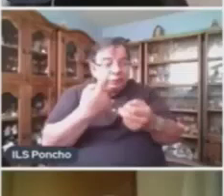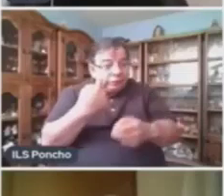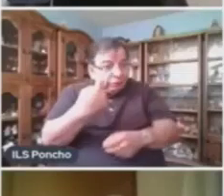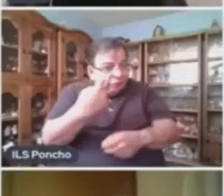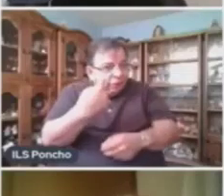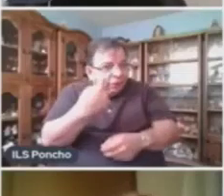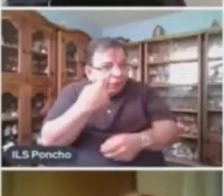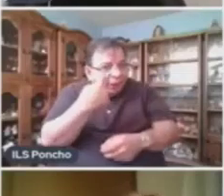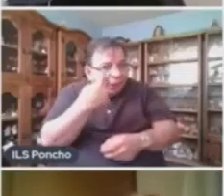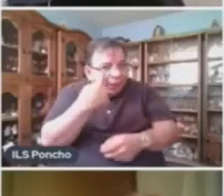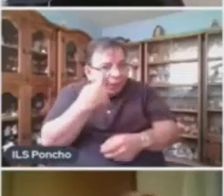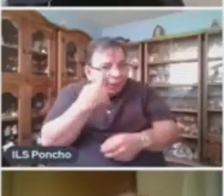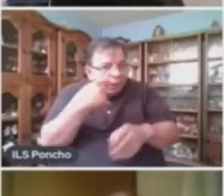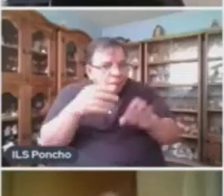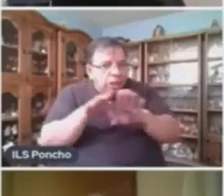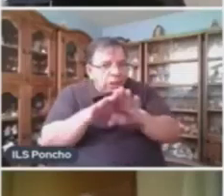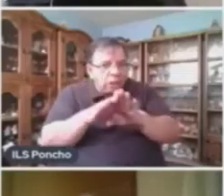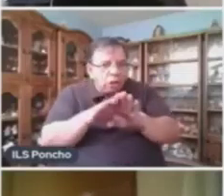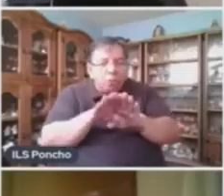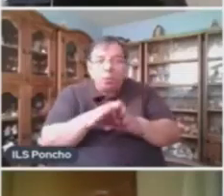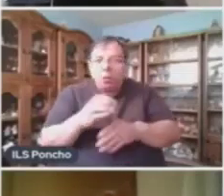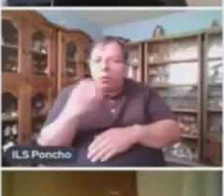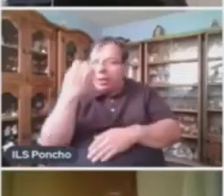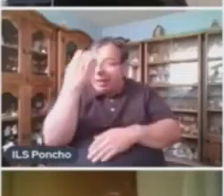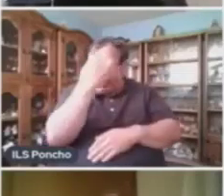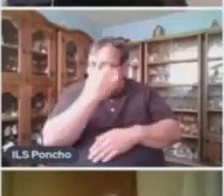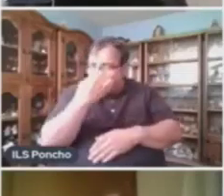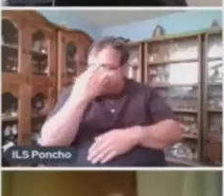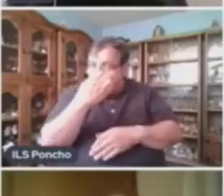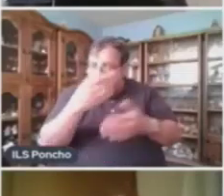Las instrucciones De un examen escrito